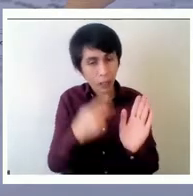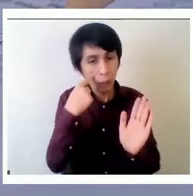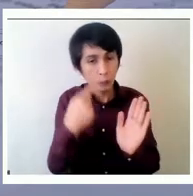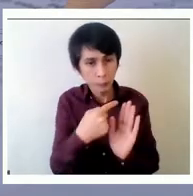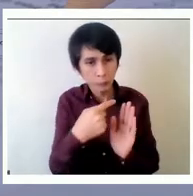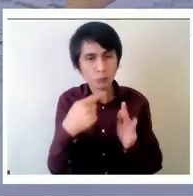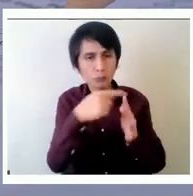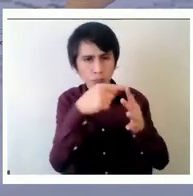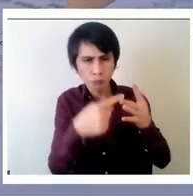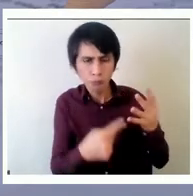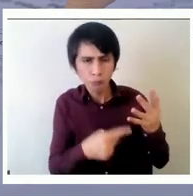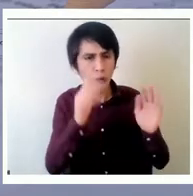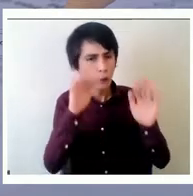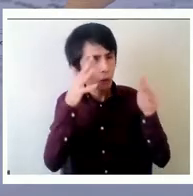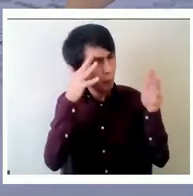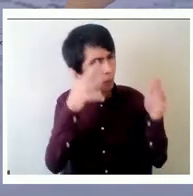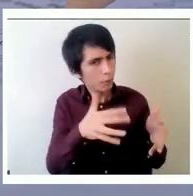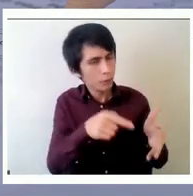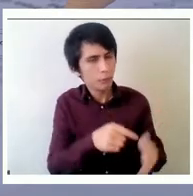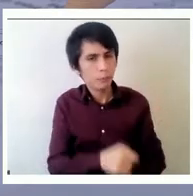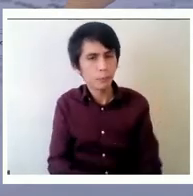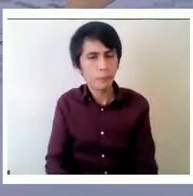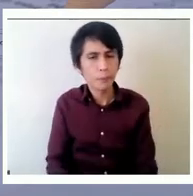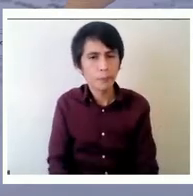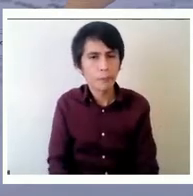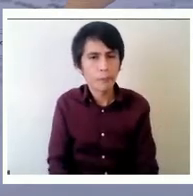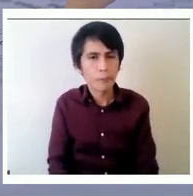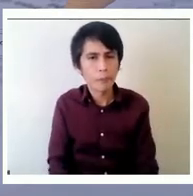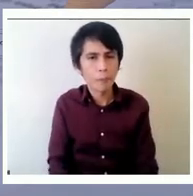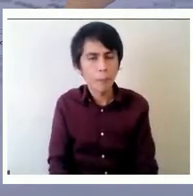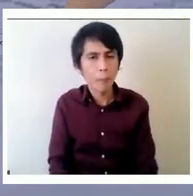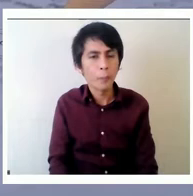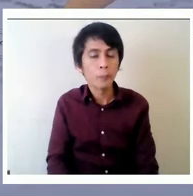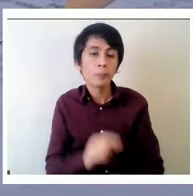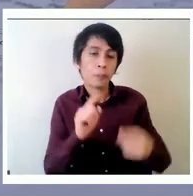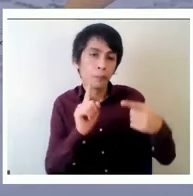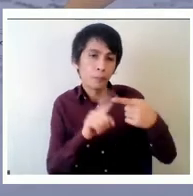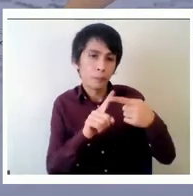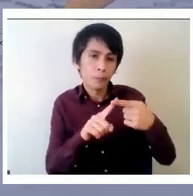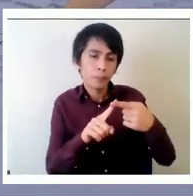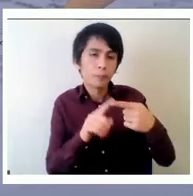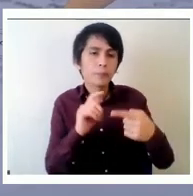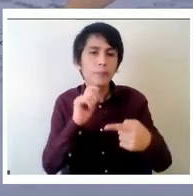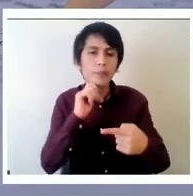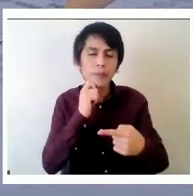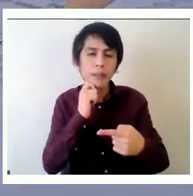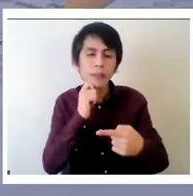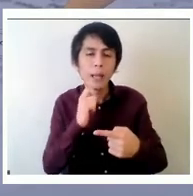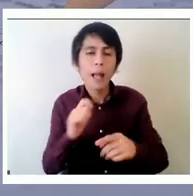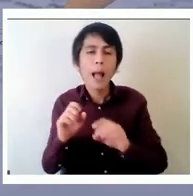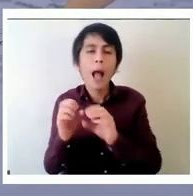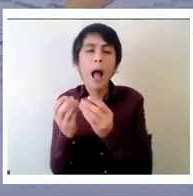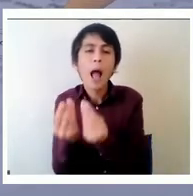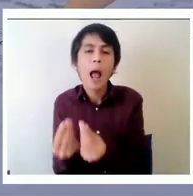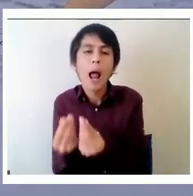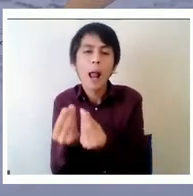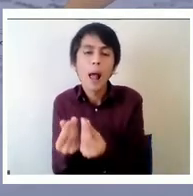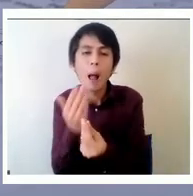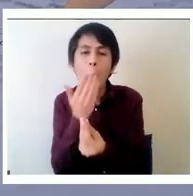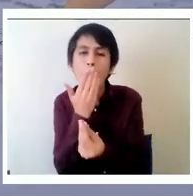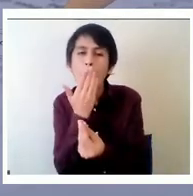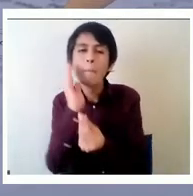llaman la atención hablamos acerca de mejorar la calidad pero también de mantener la calidad